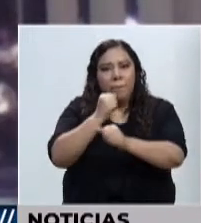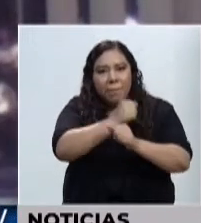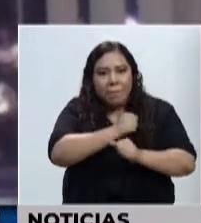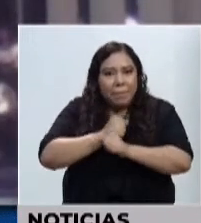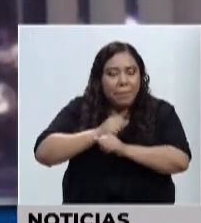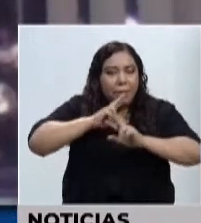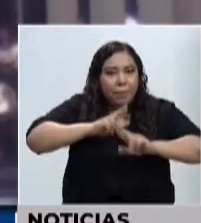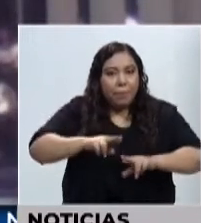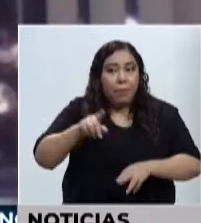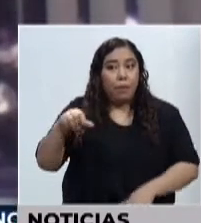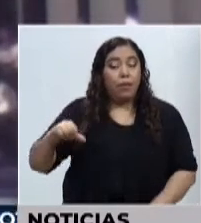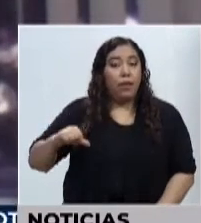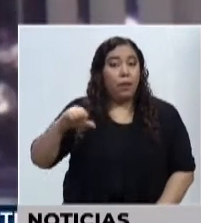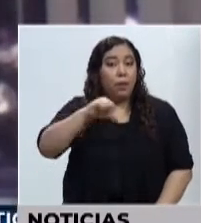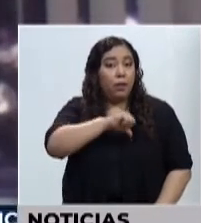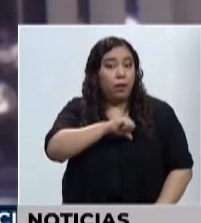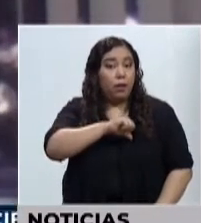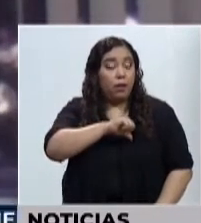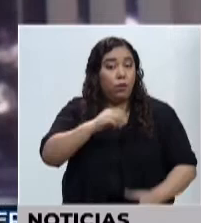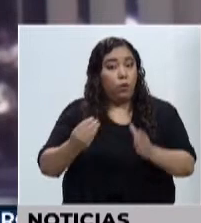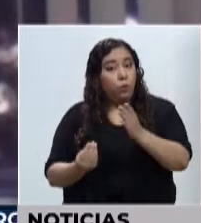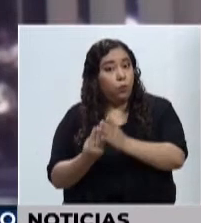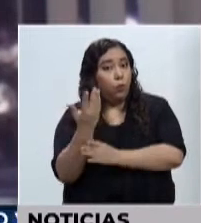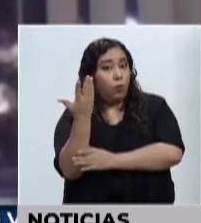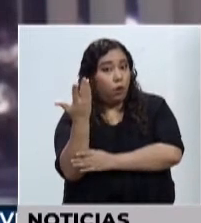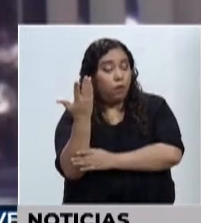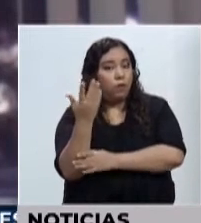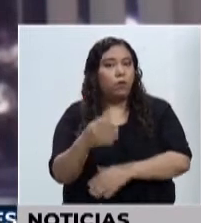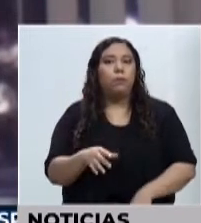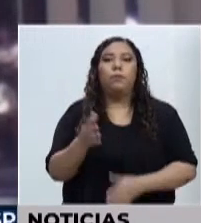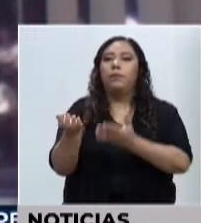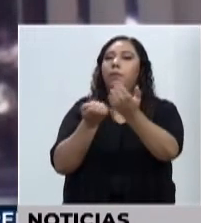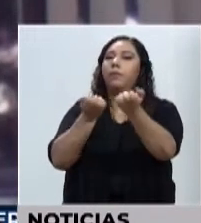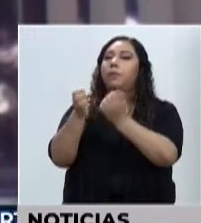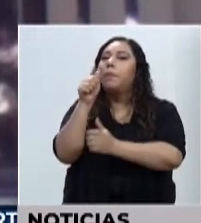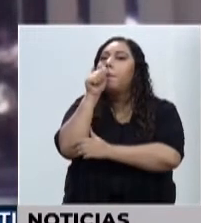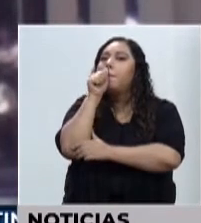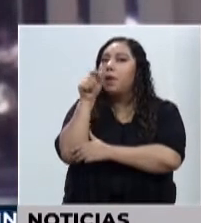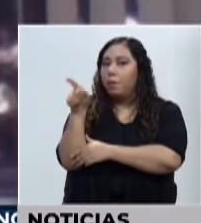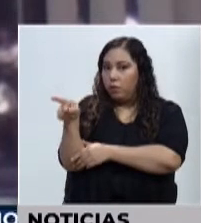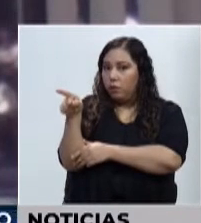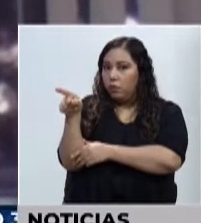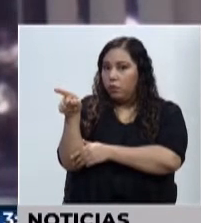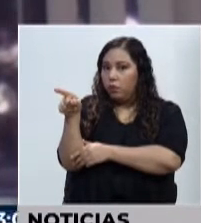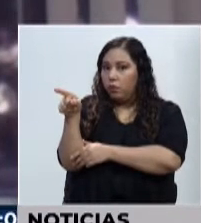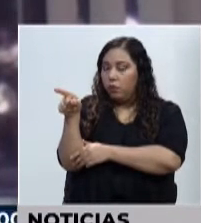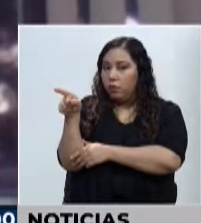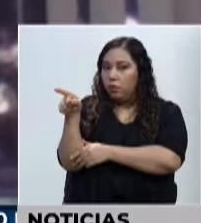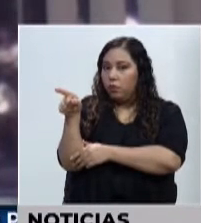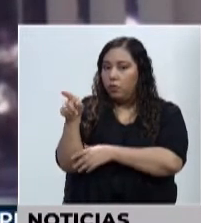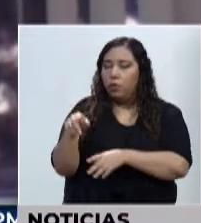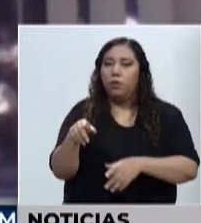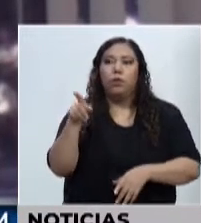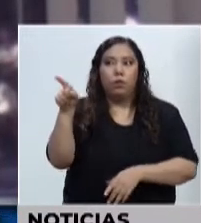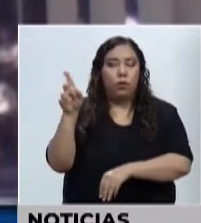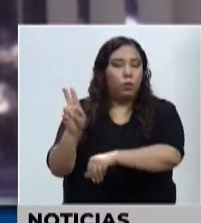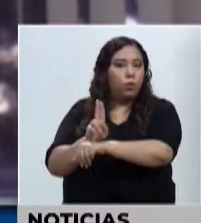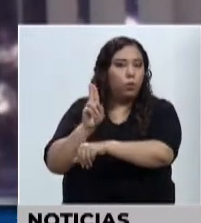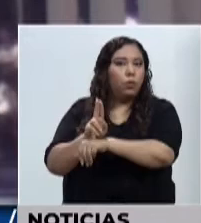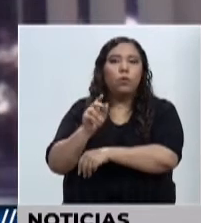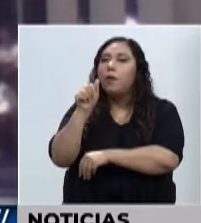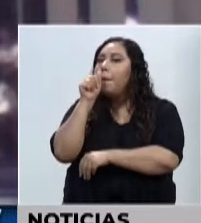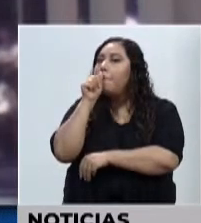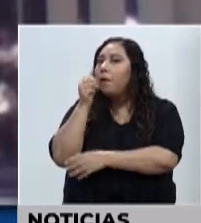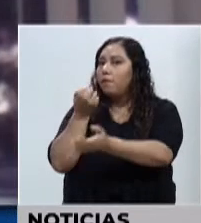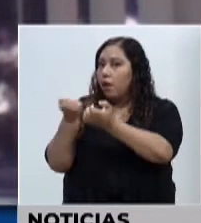administración del sector privado pero que se está implementando en el sector público. Y esto